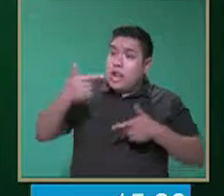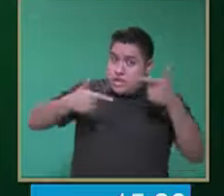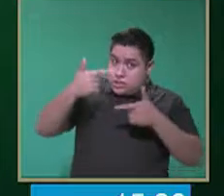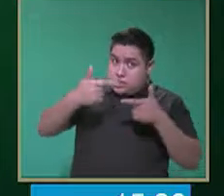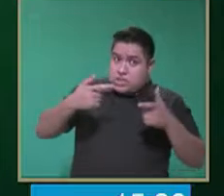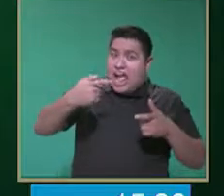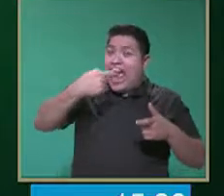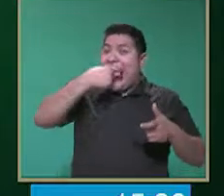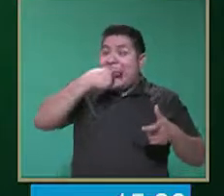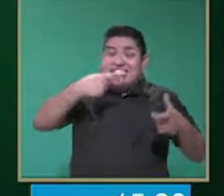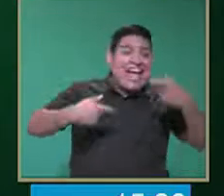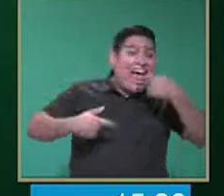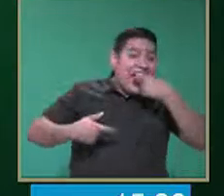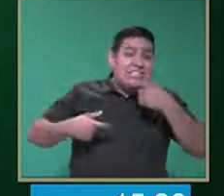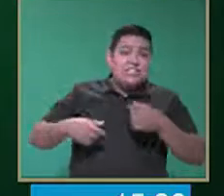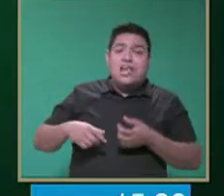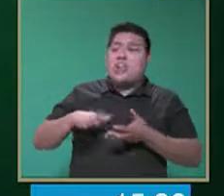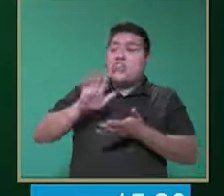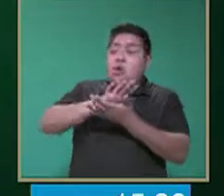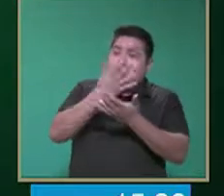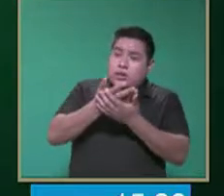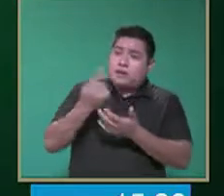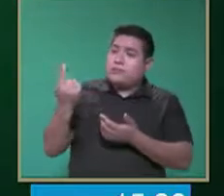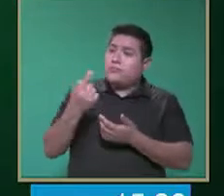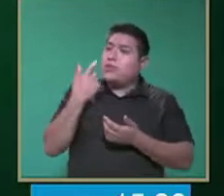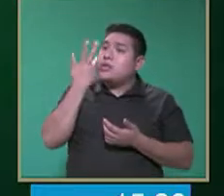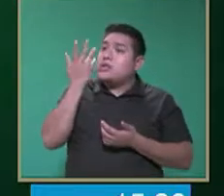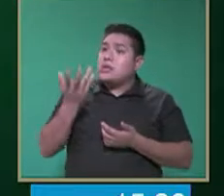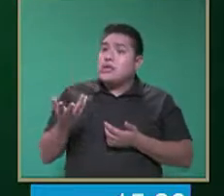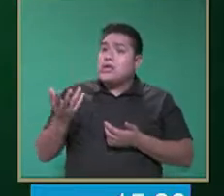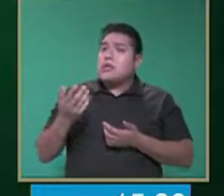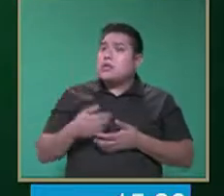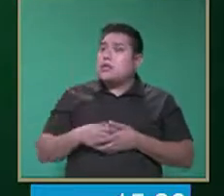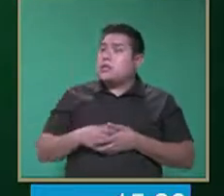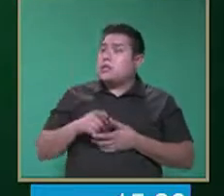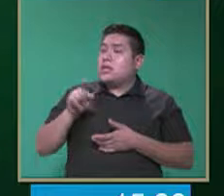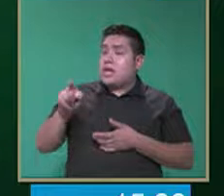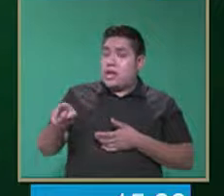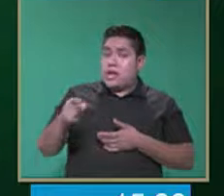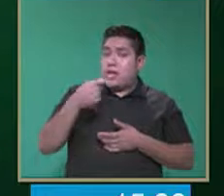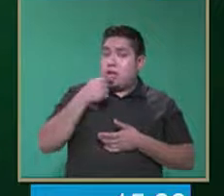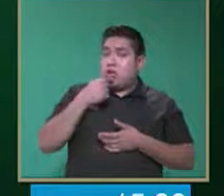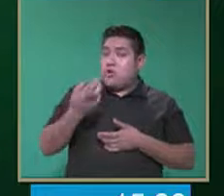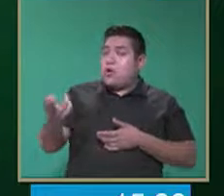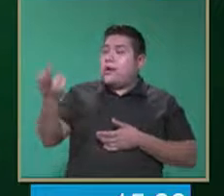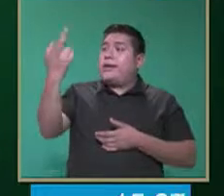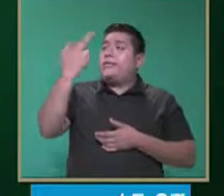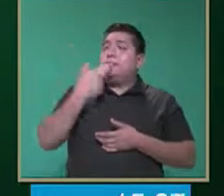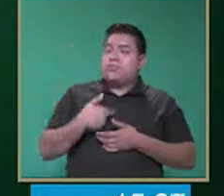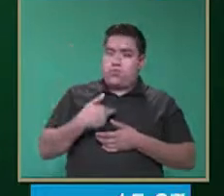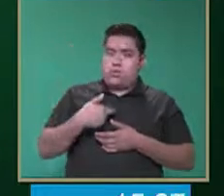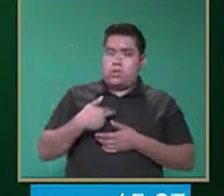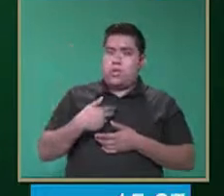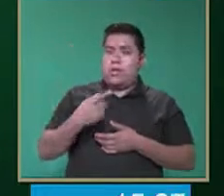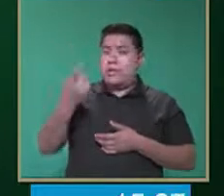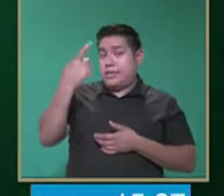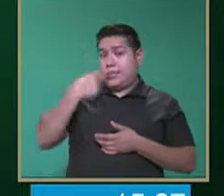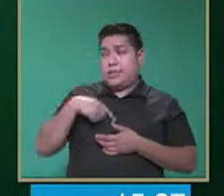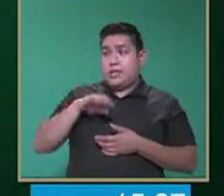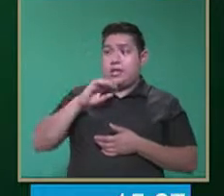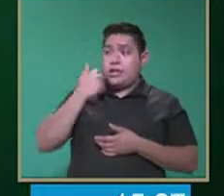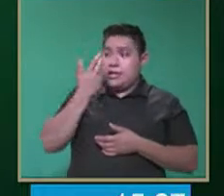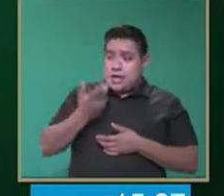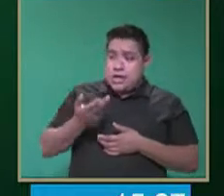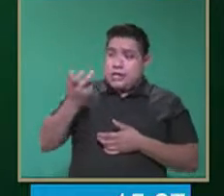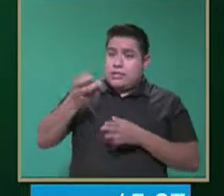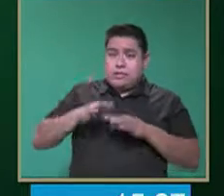¿Quieres galleta? ¿Quieres tortillas? ¿Qué quieres? Que él te diga lo que quiere. Es bien importante que nosotros